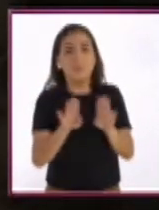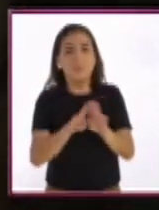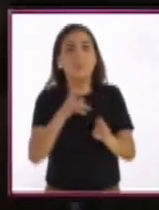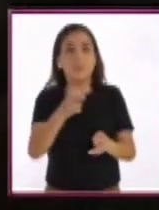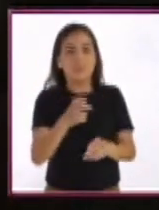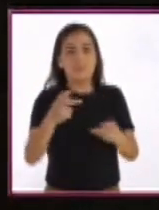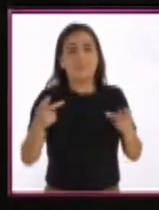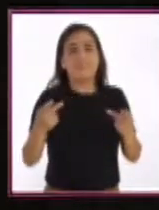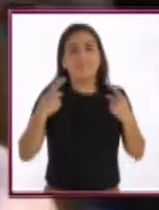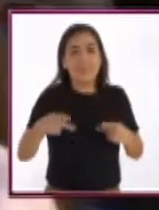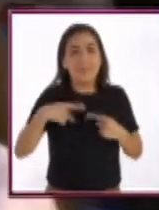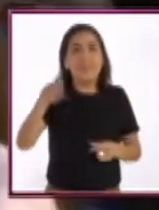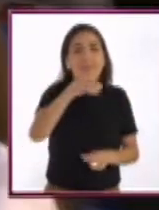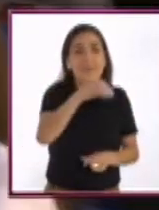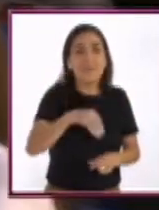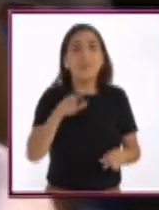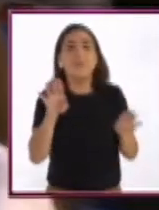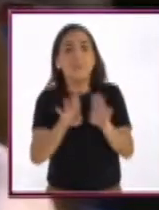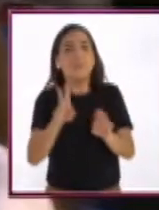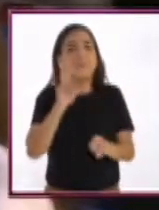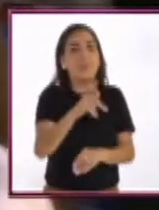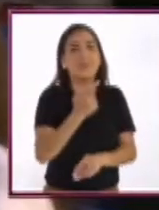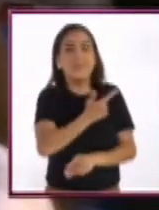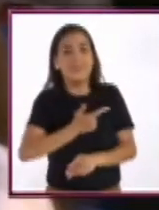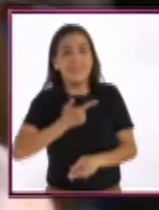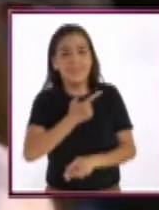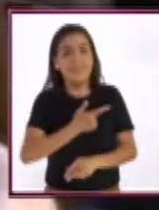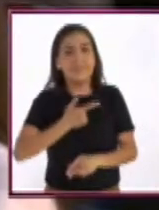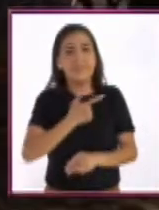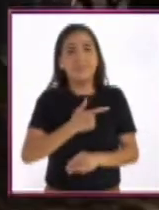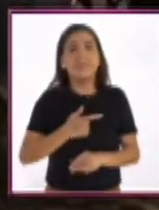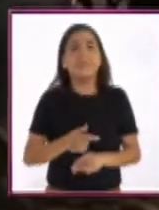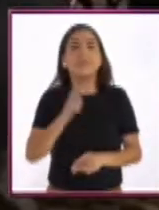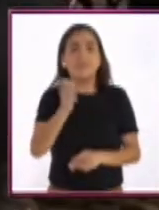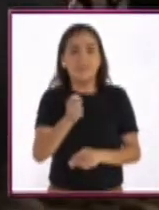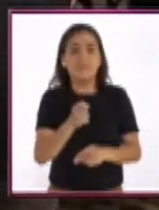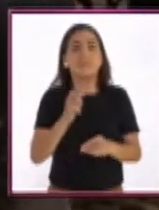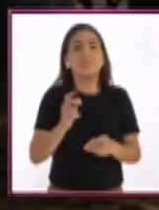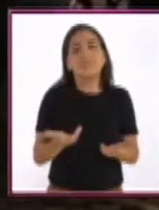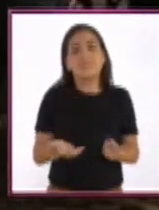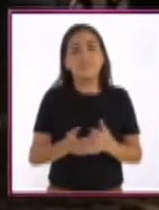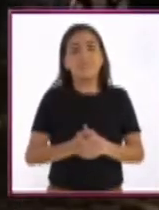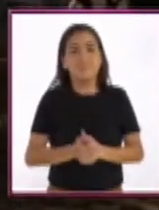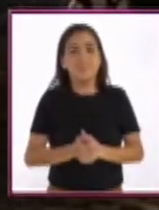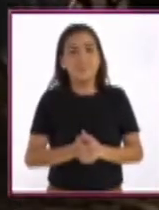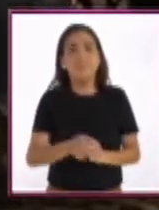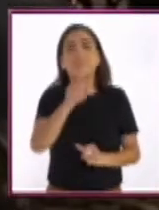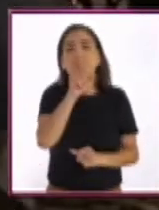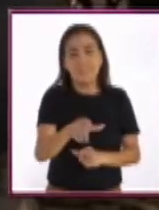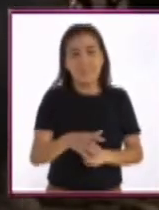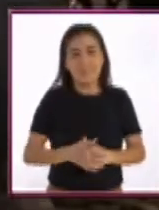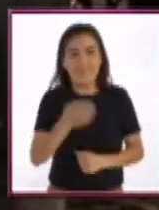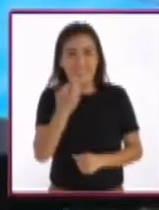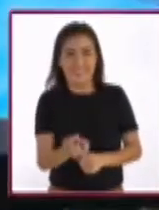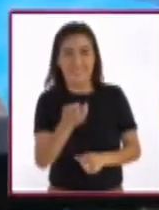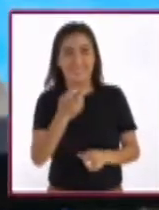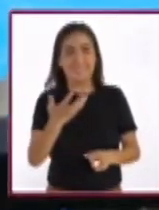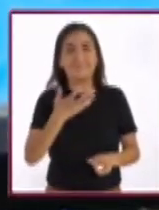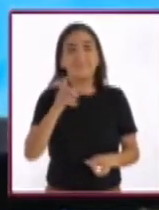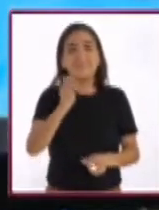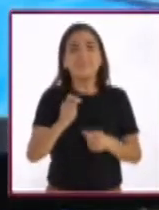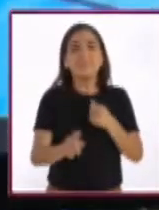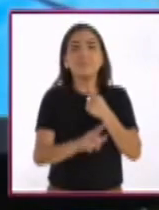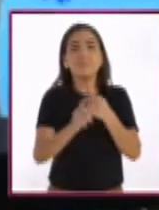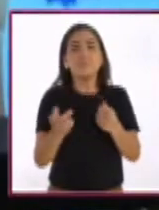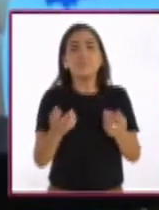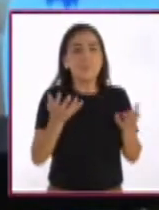atractivo y lo que le llama la atención a la gente. Es como justo ver la manera de la que se genera la energía. Y también este